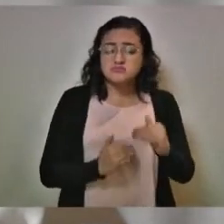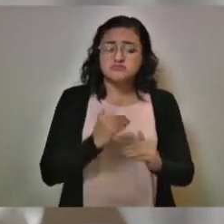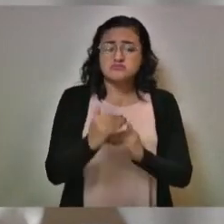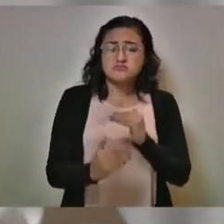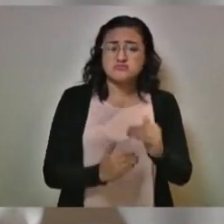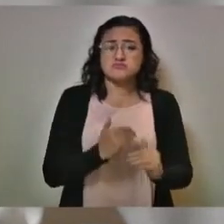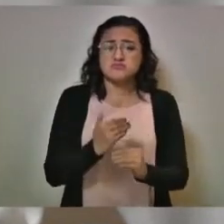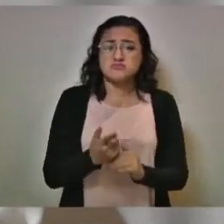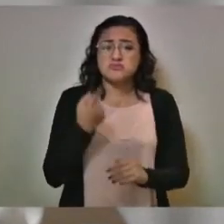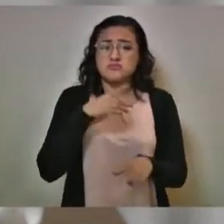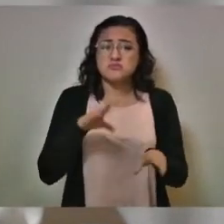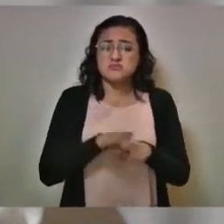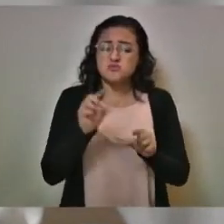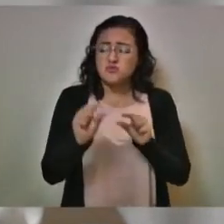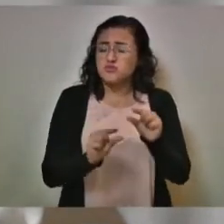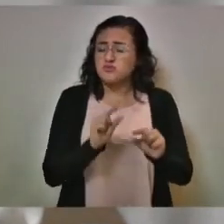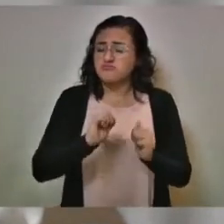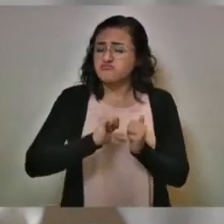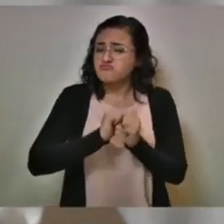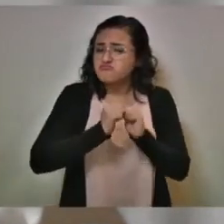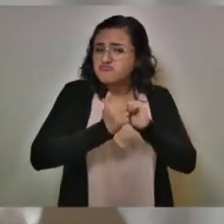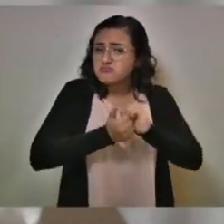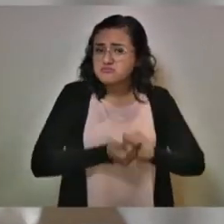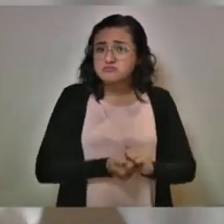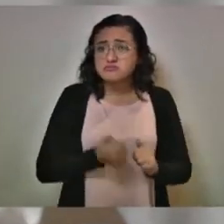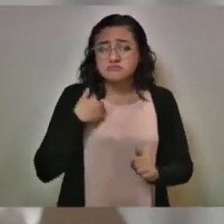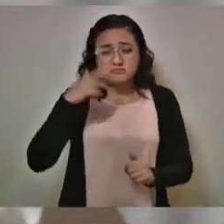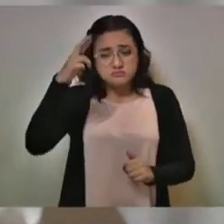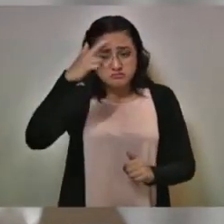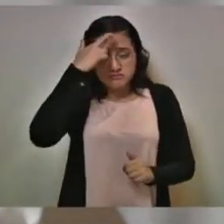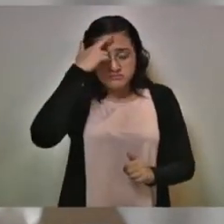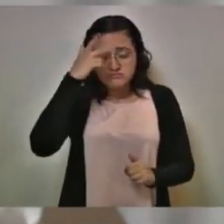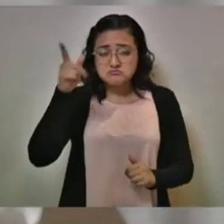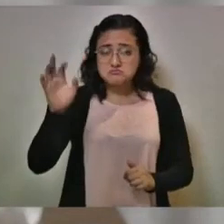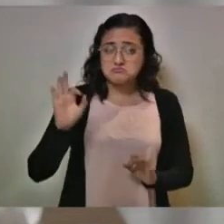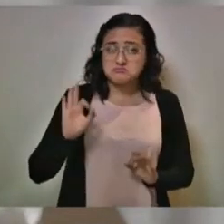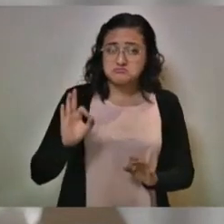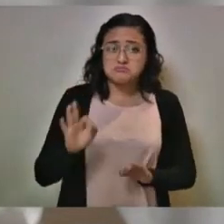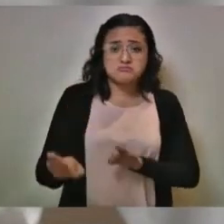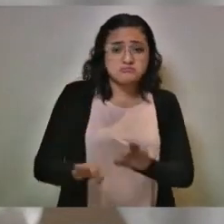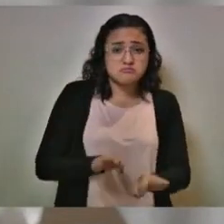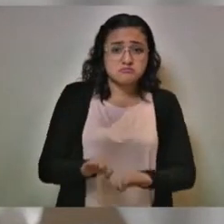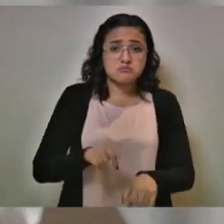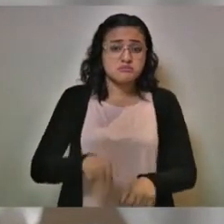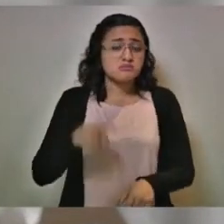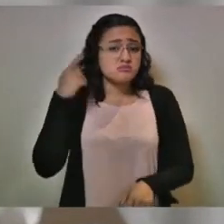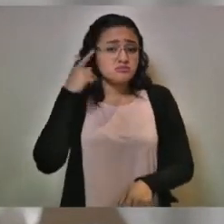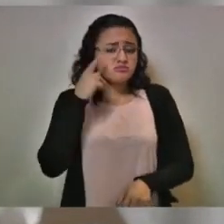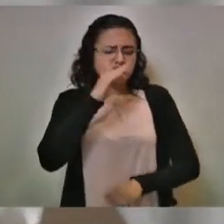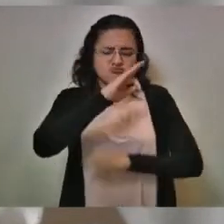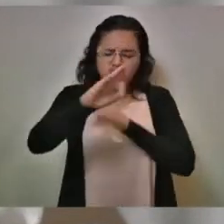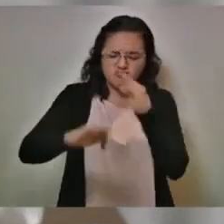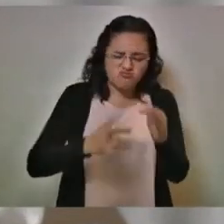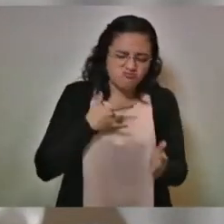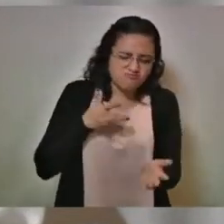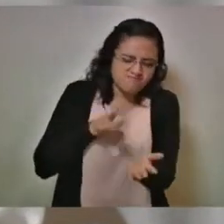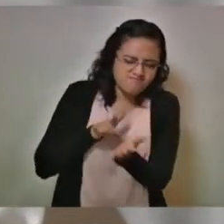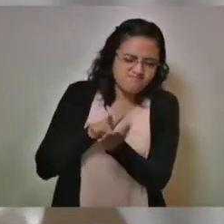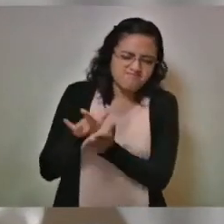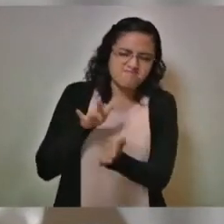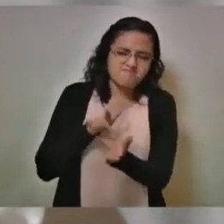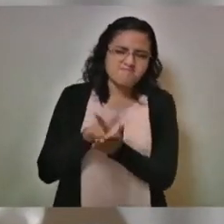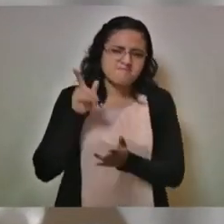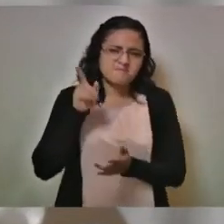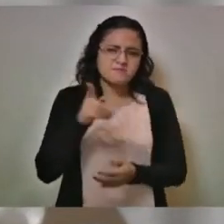y hay que reconocérselo. Desde Puebla, desde todo el apoyo, Andrés Manuel López